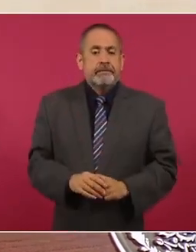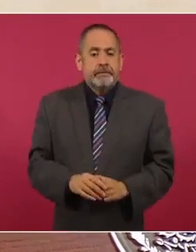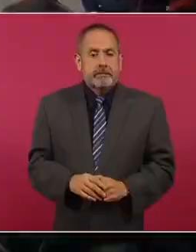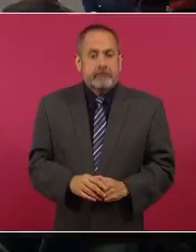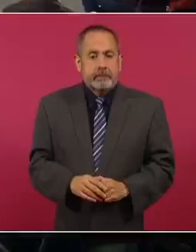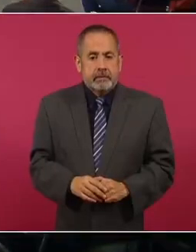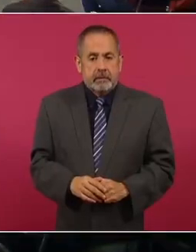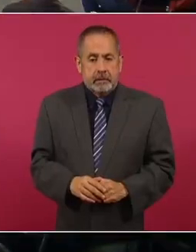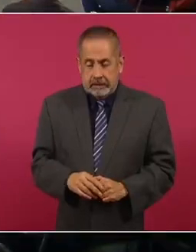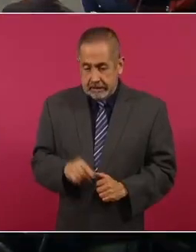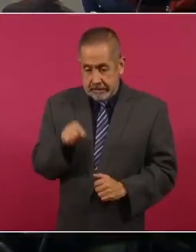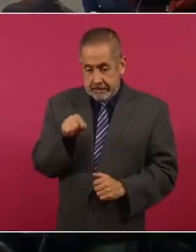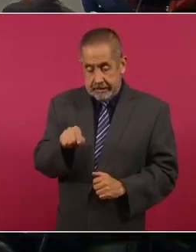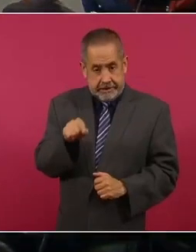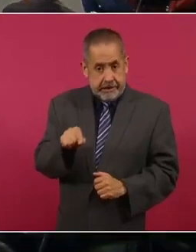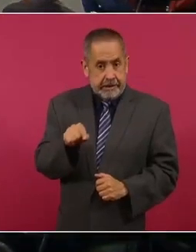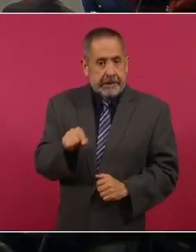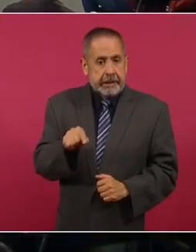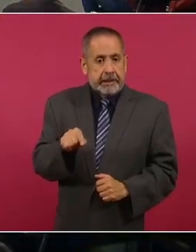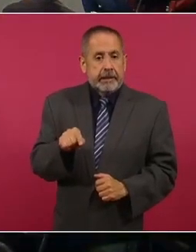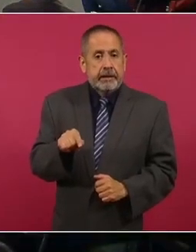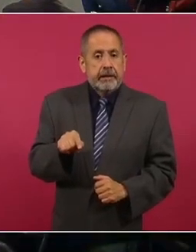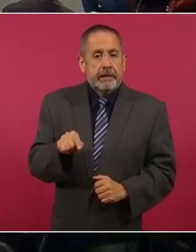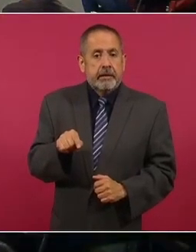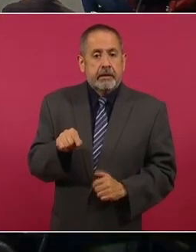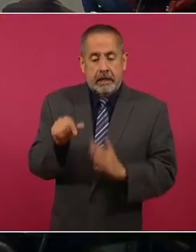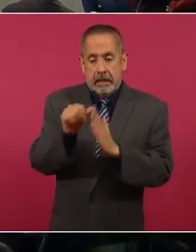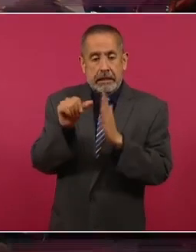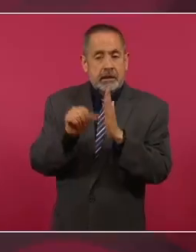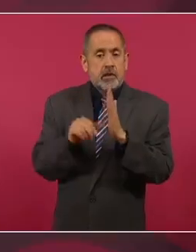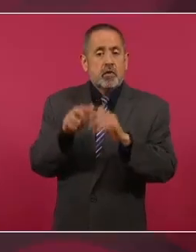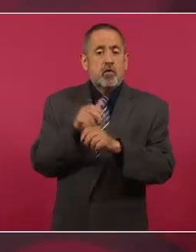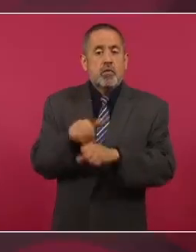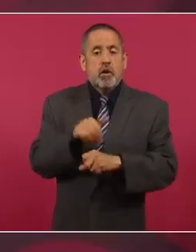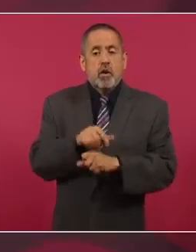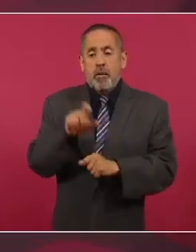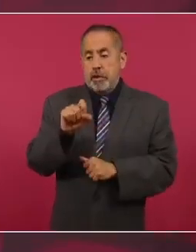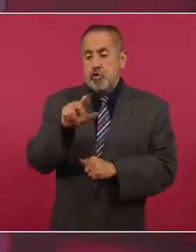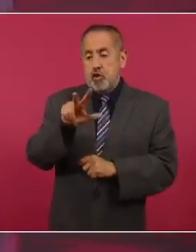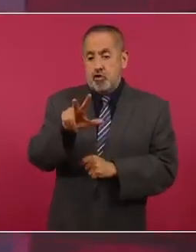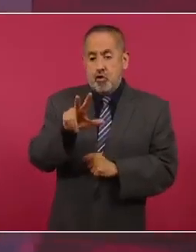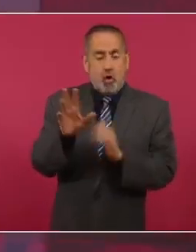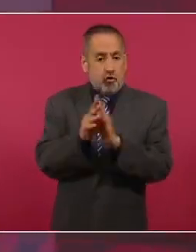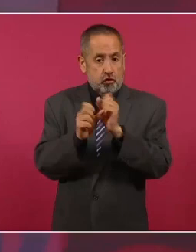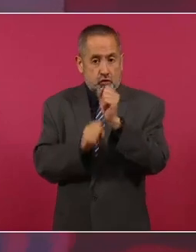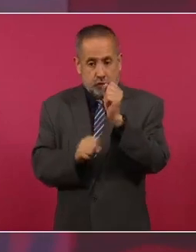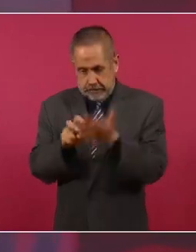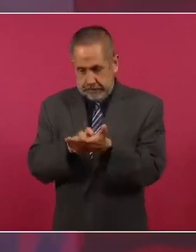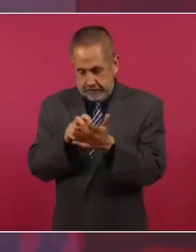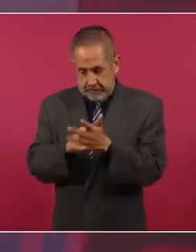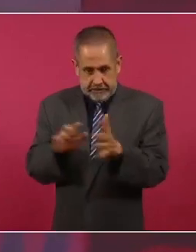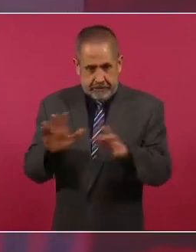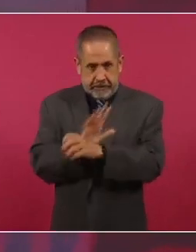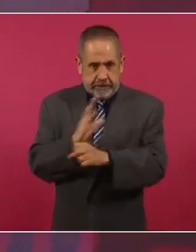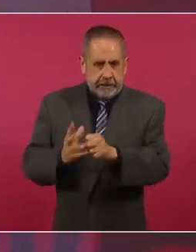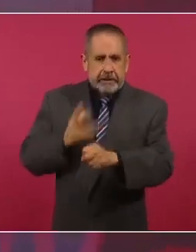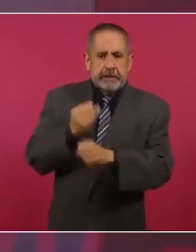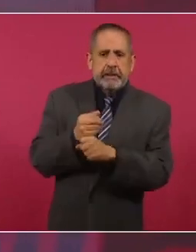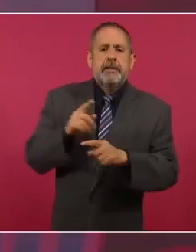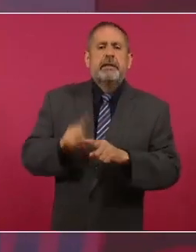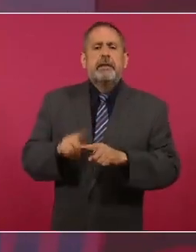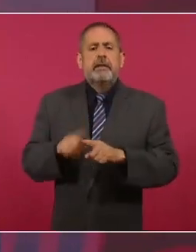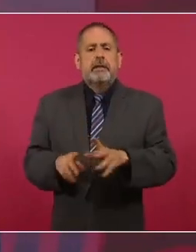Se reformó el artículo 28 de la Constitución para prohibir